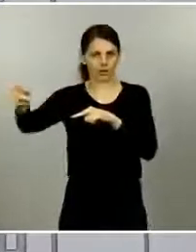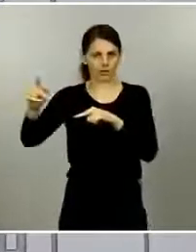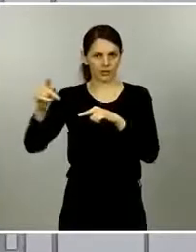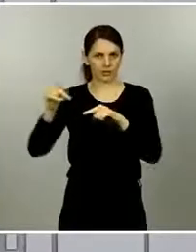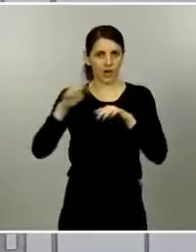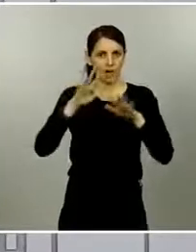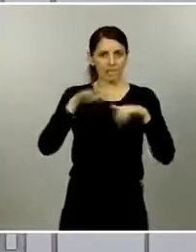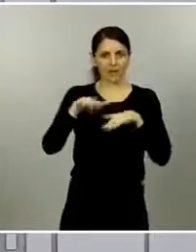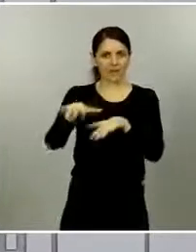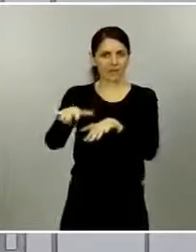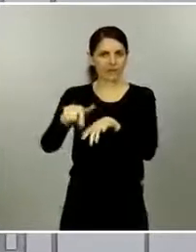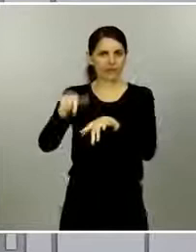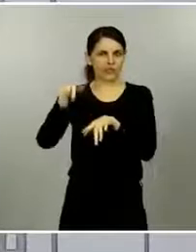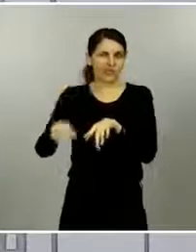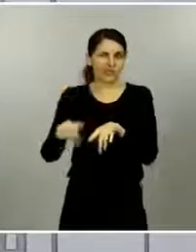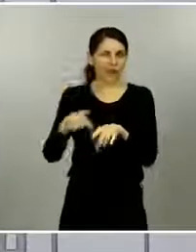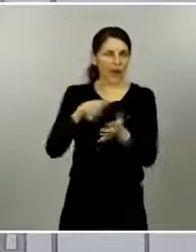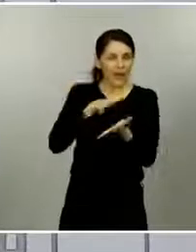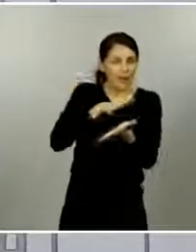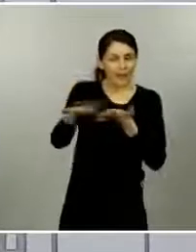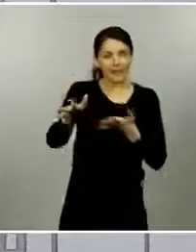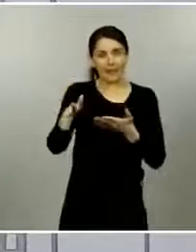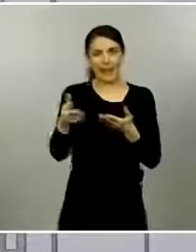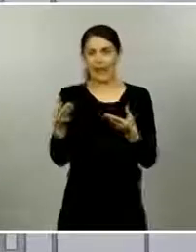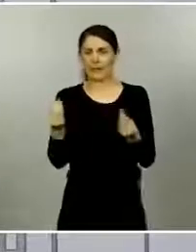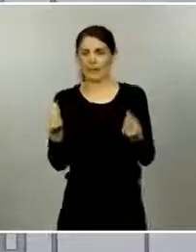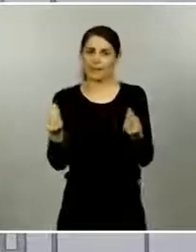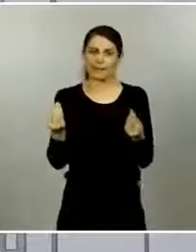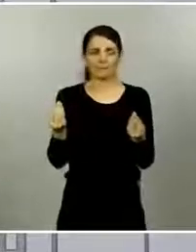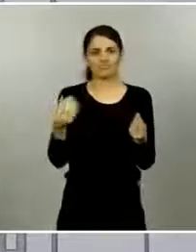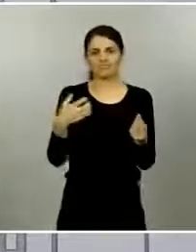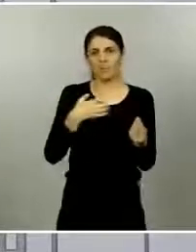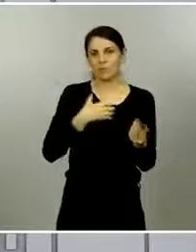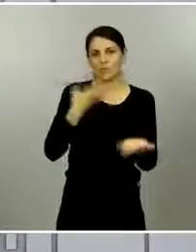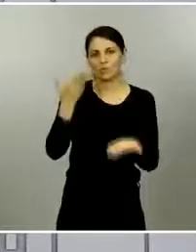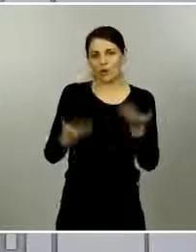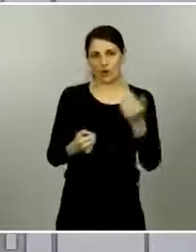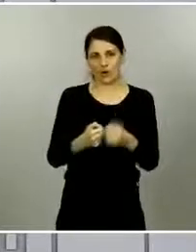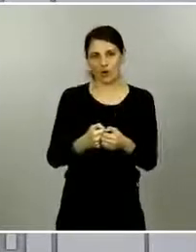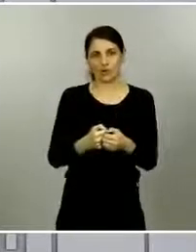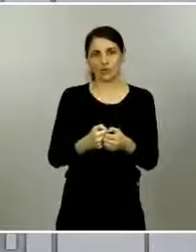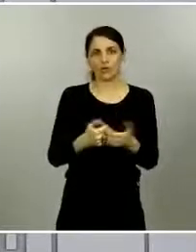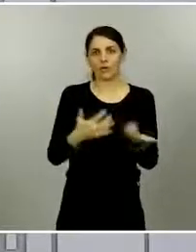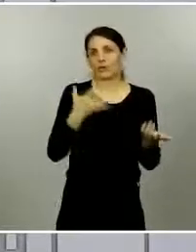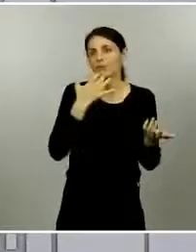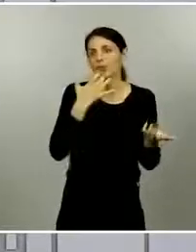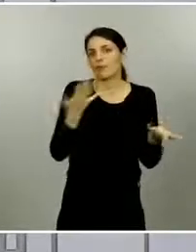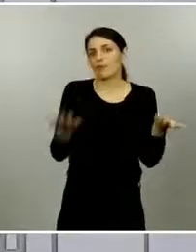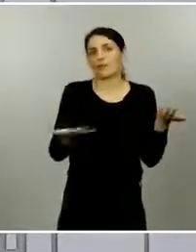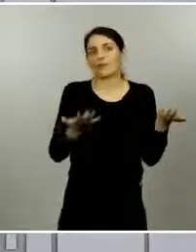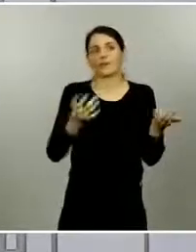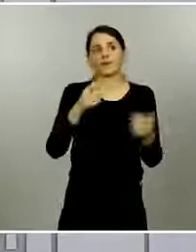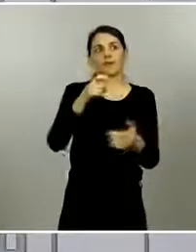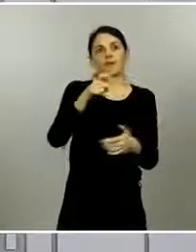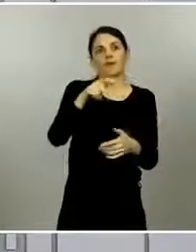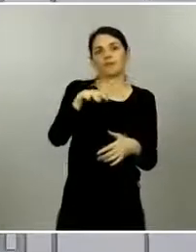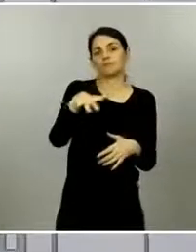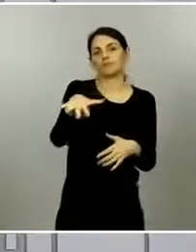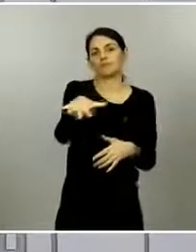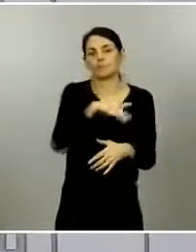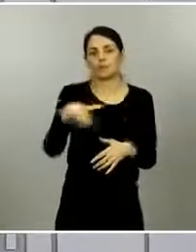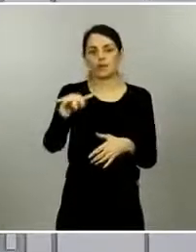si no consideramos muchas otras variables por supuesto en el periodo pico de una epidemia donde hay muchos casos infectados cualquier